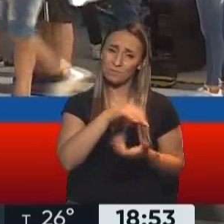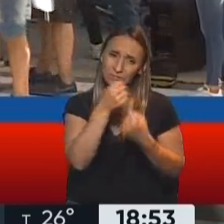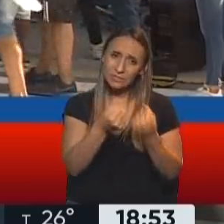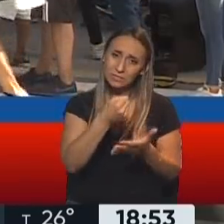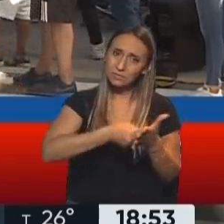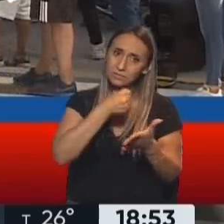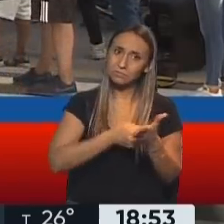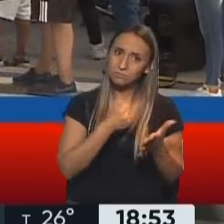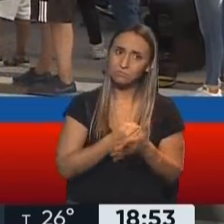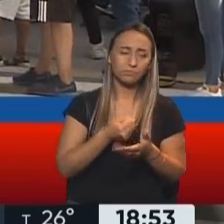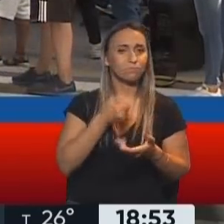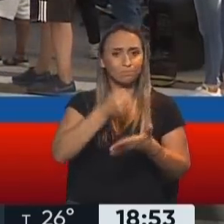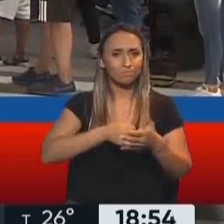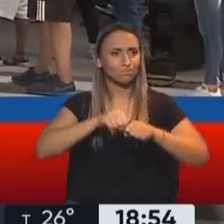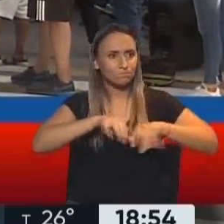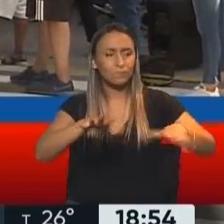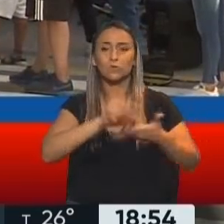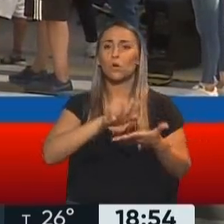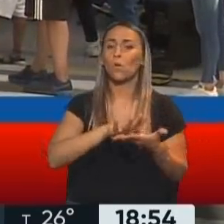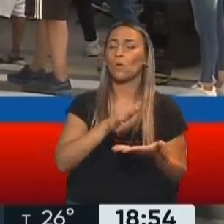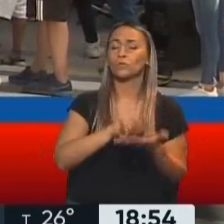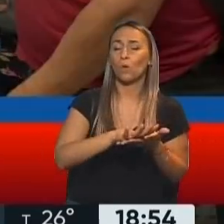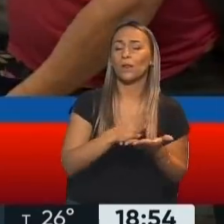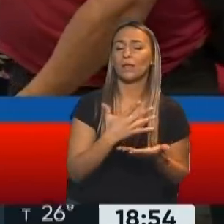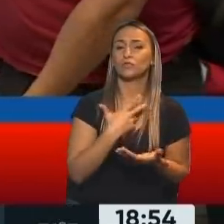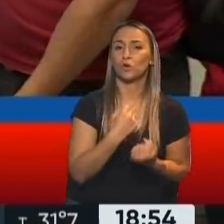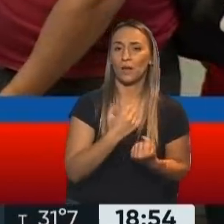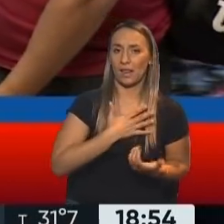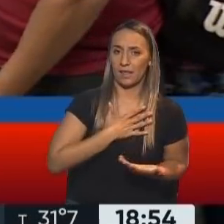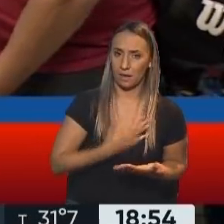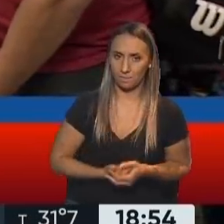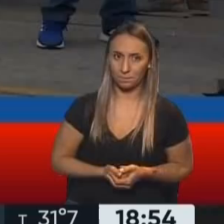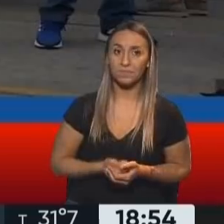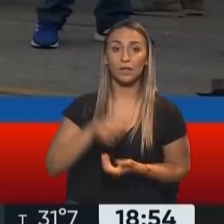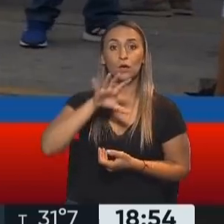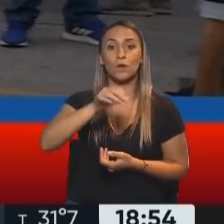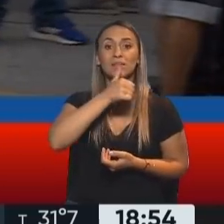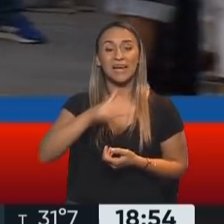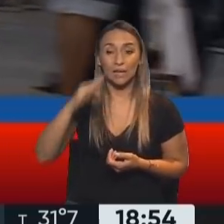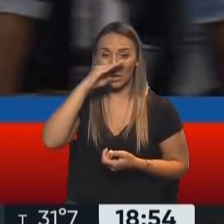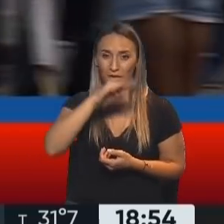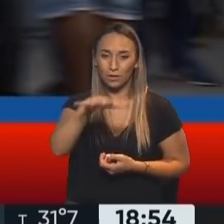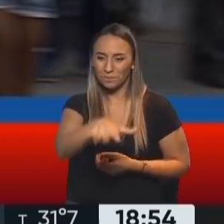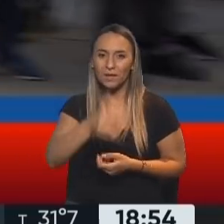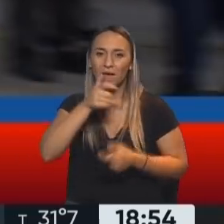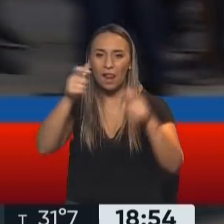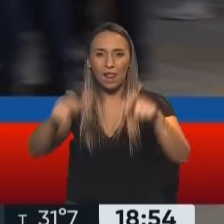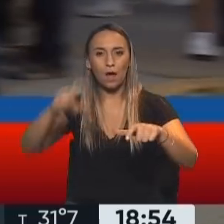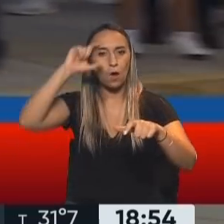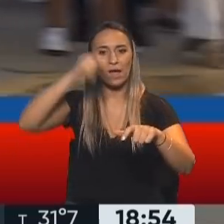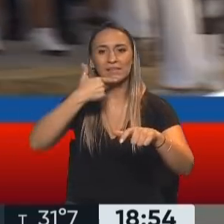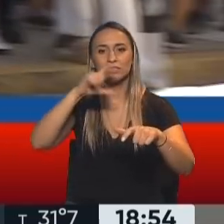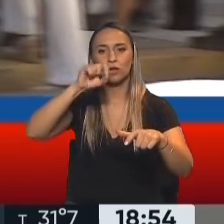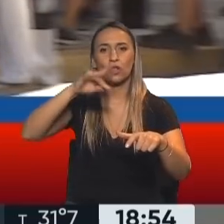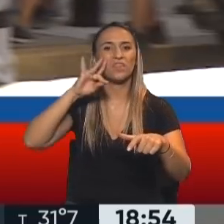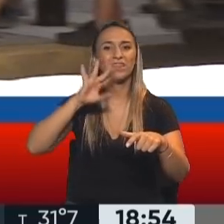sobre nuestra soberanía. Ese es el tema. En la provincia de Río Negro, en el Lago Escondido, más precisamente, un grupo de